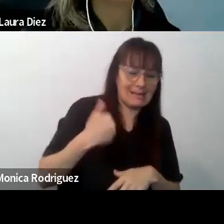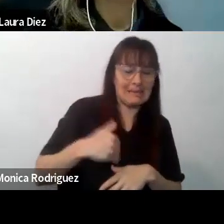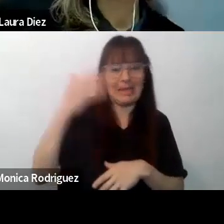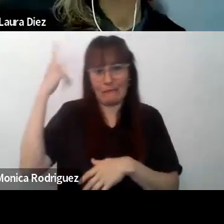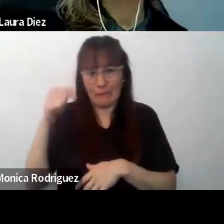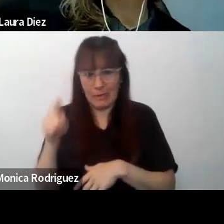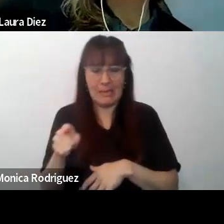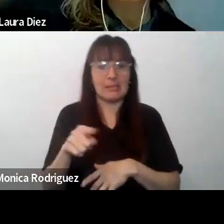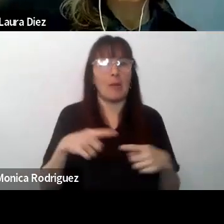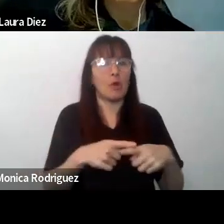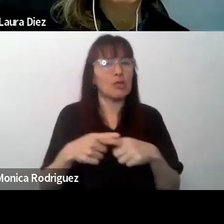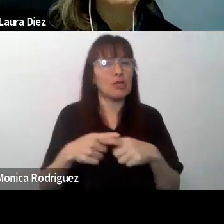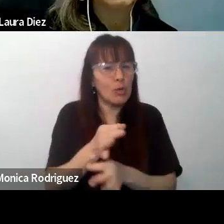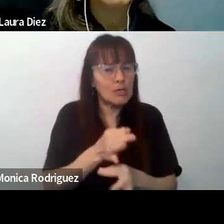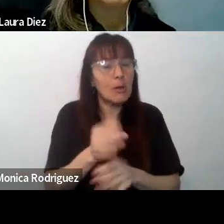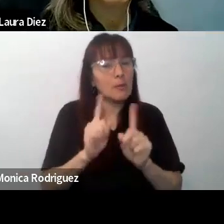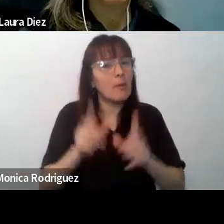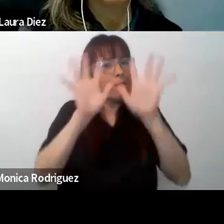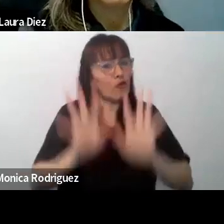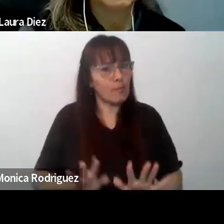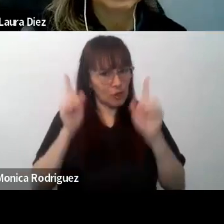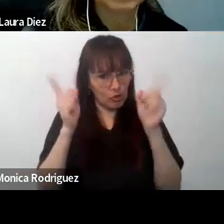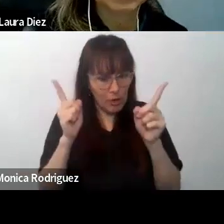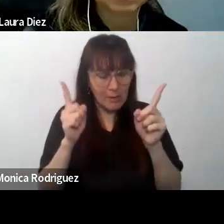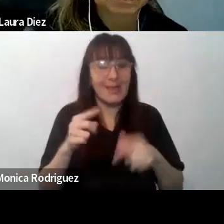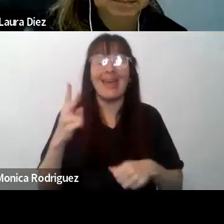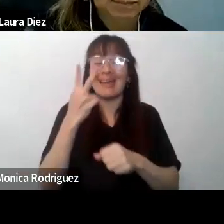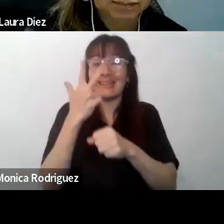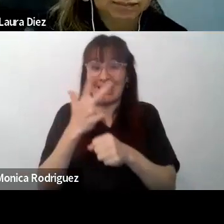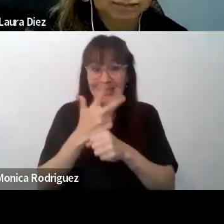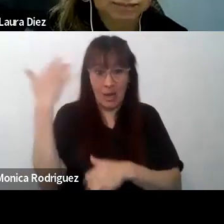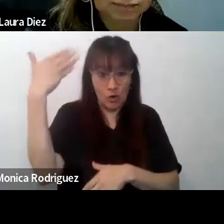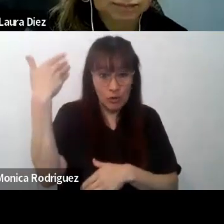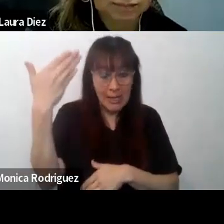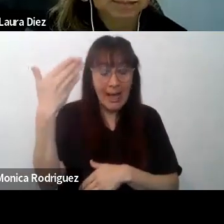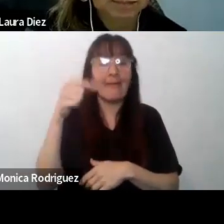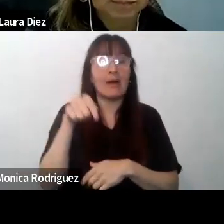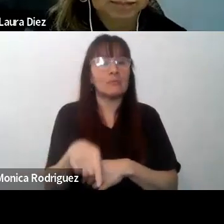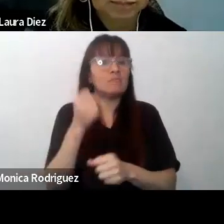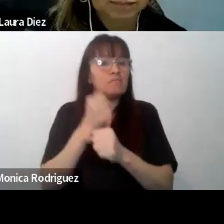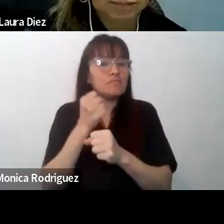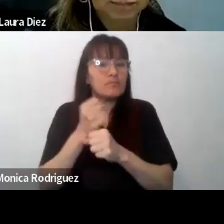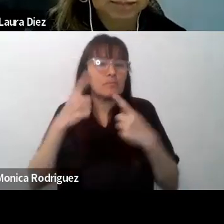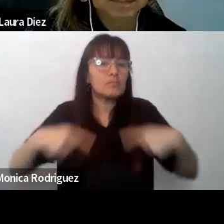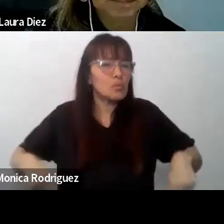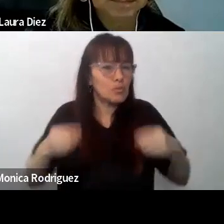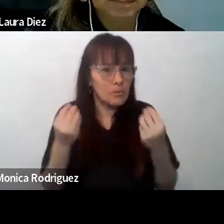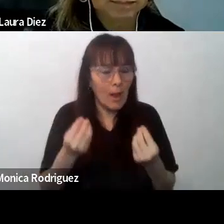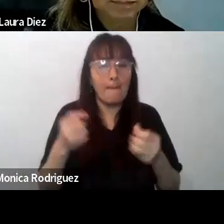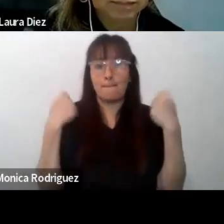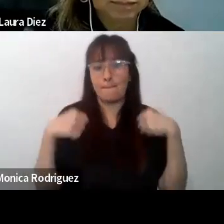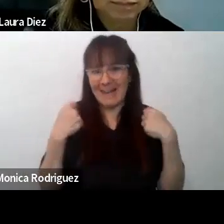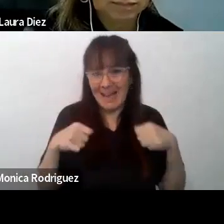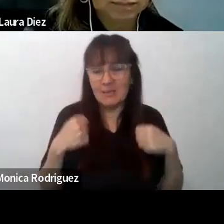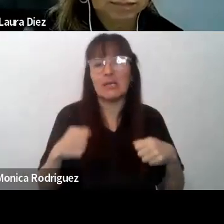sino específicamente a la formación docente. Y en el tercer encuentro vamos a trabajar sobre las prácticas y los